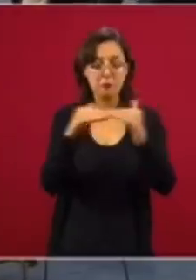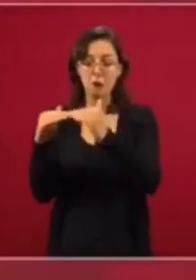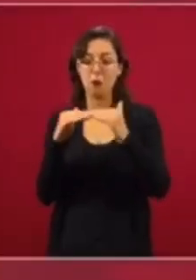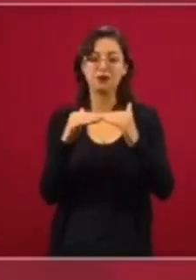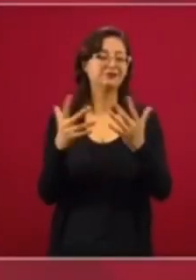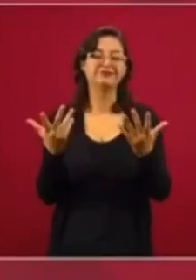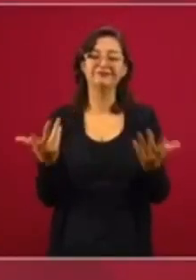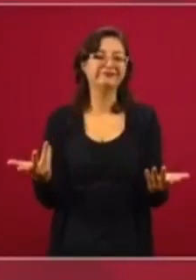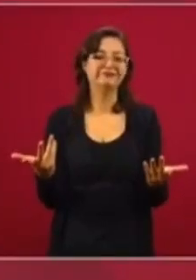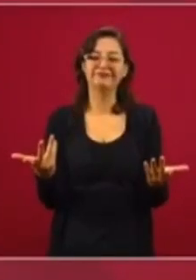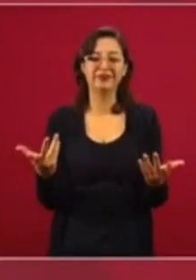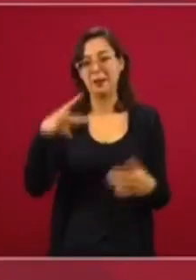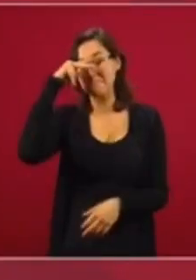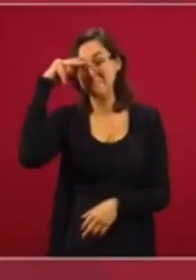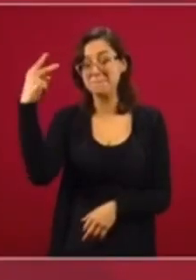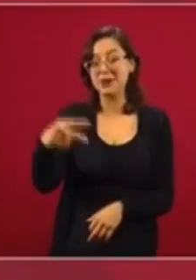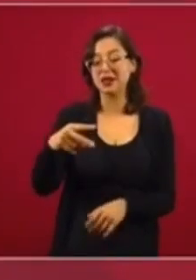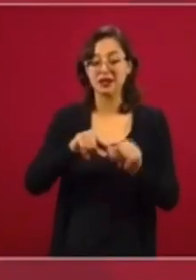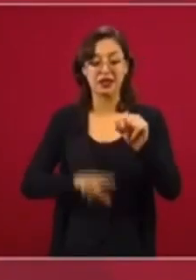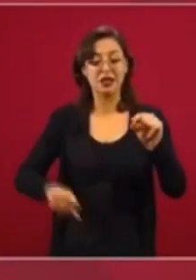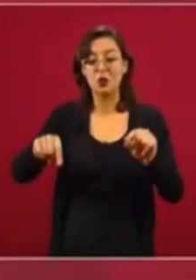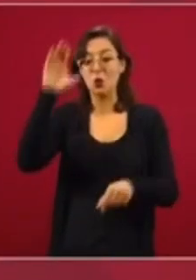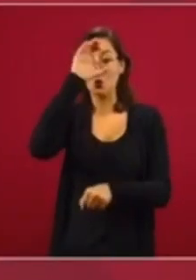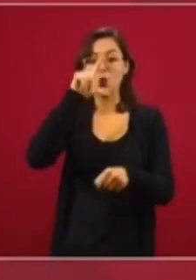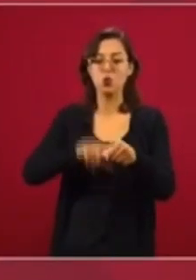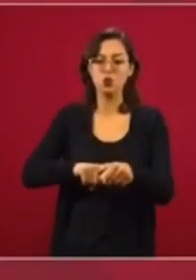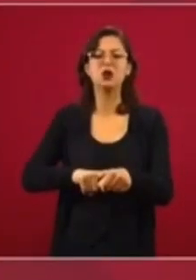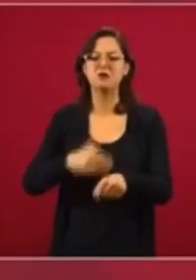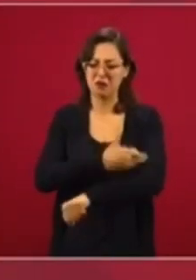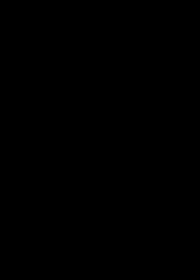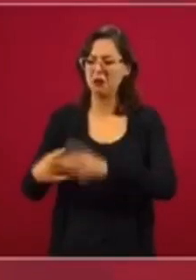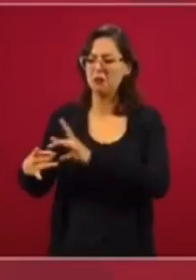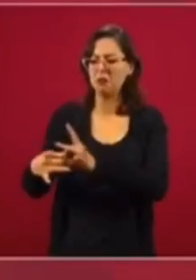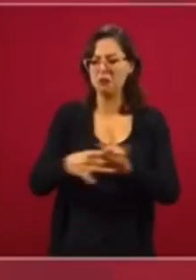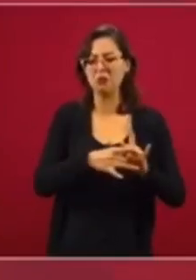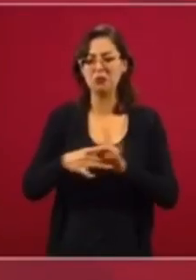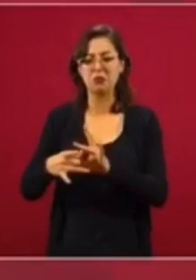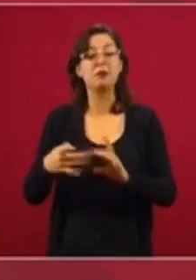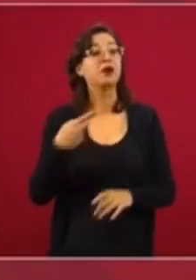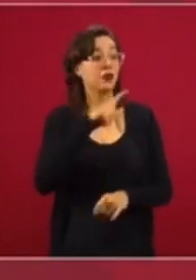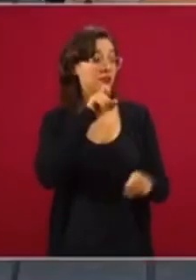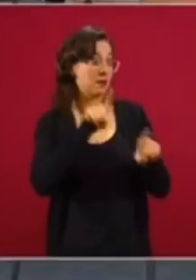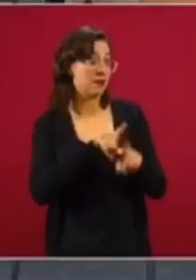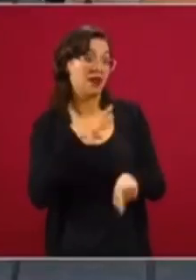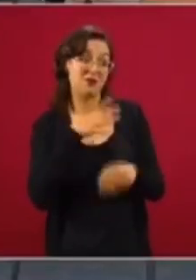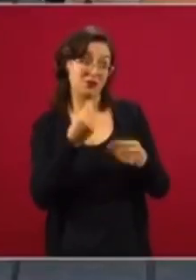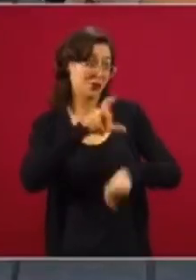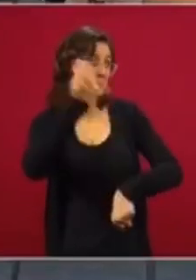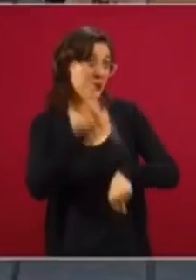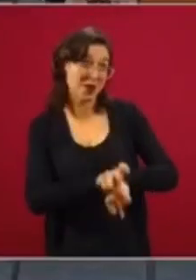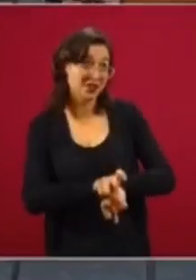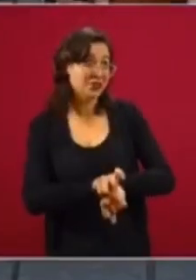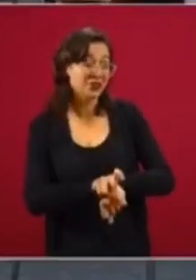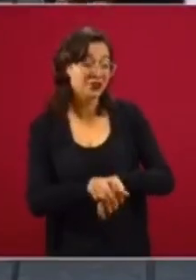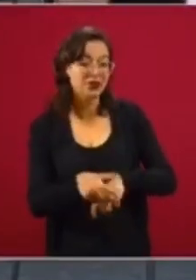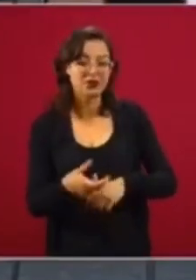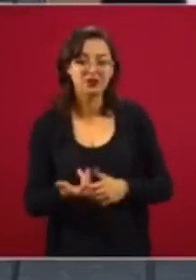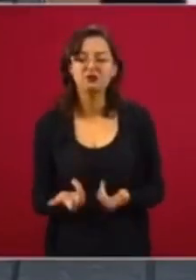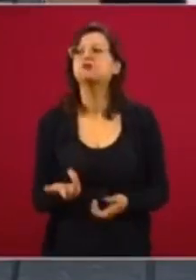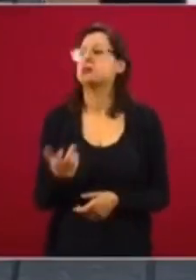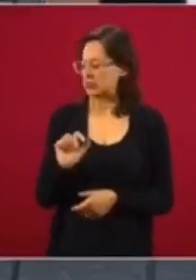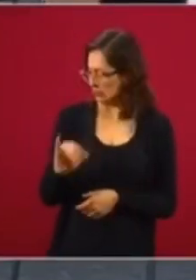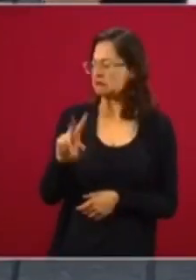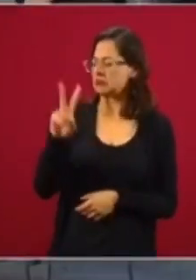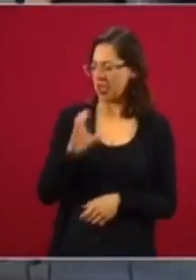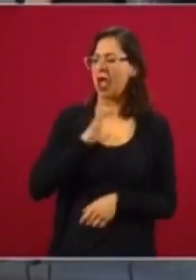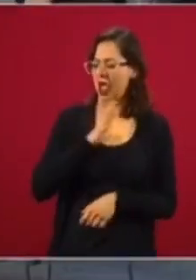En México tenemos una cultura de mucha fraternidad en la familia. Pero también machista, o sea, sí hay mujeres que han tratado de sí existe